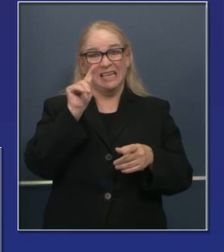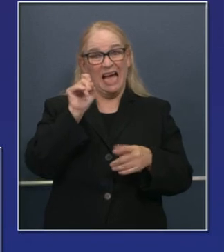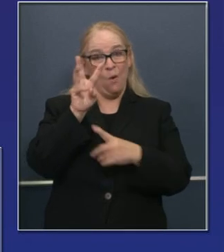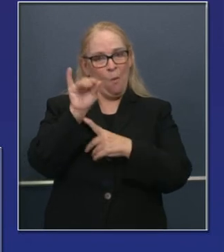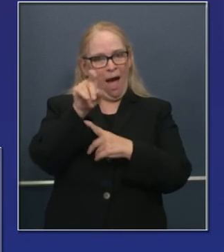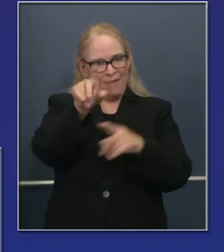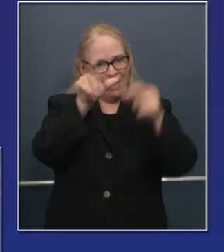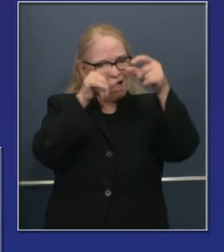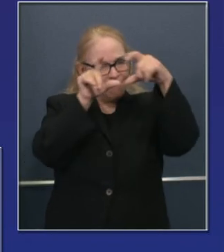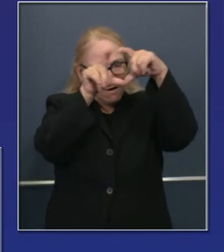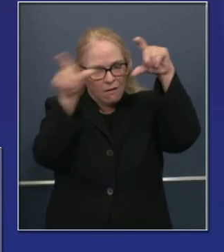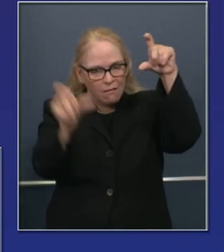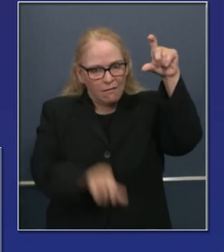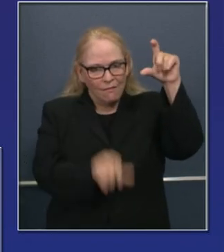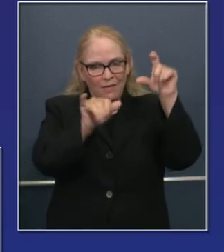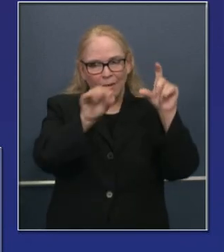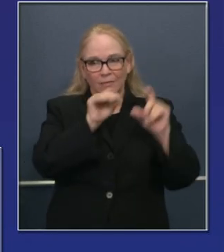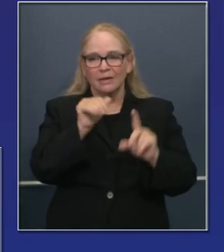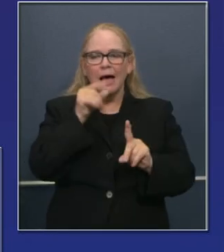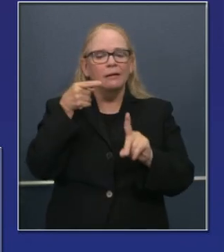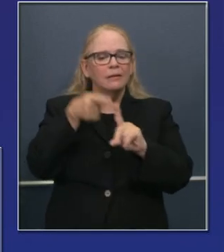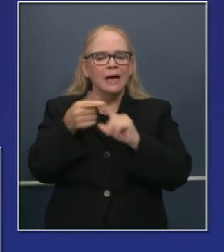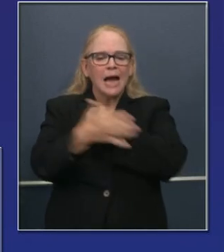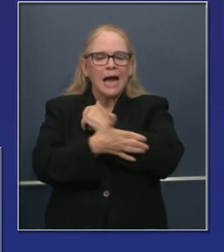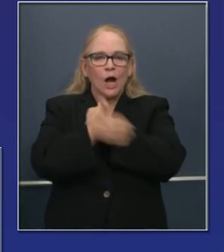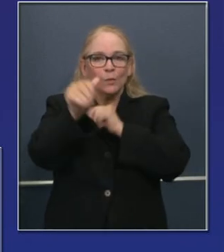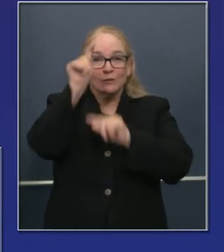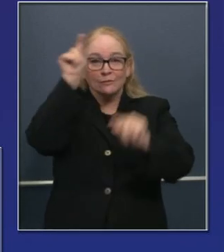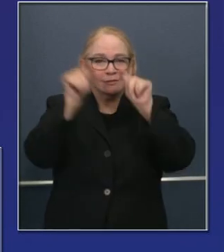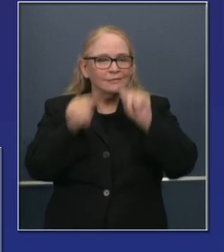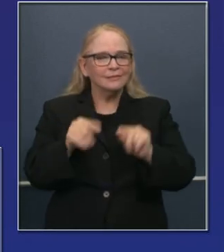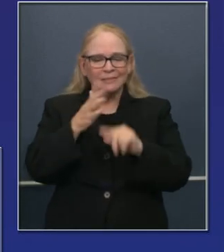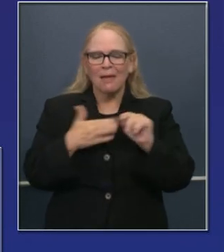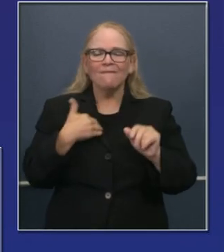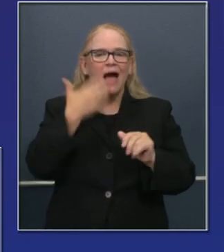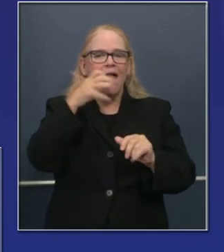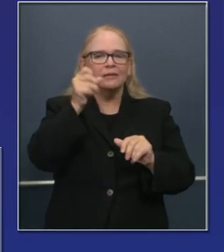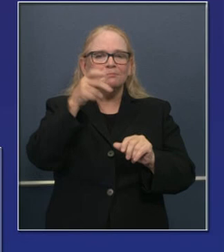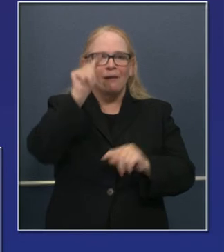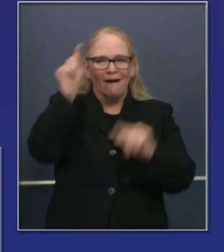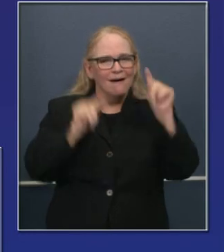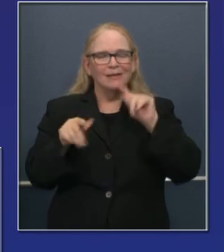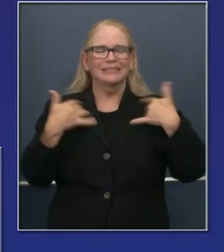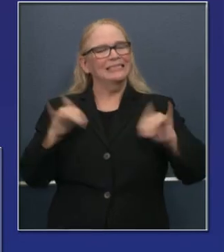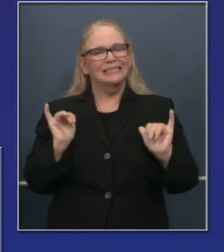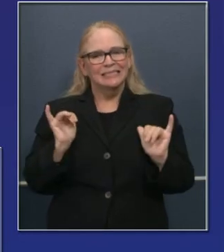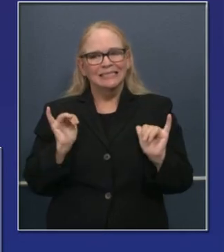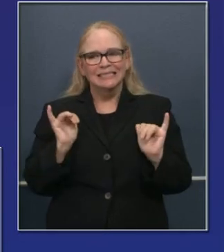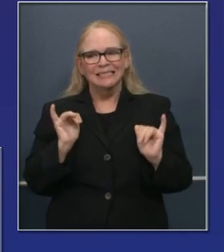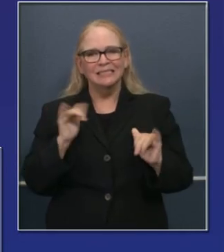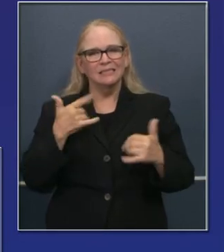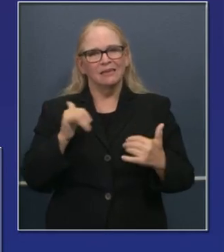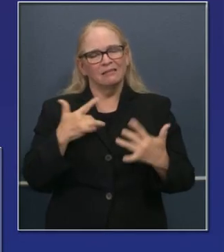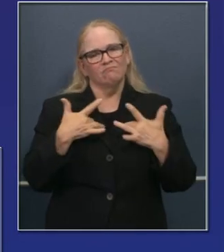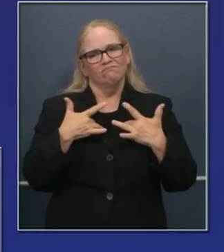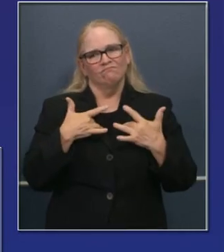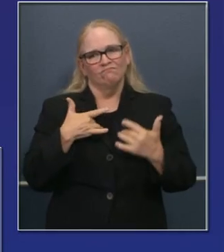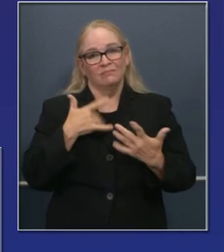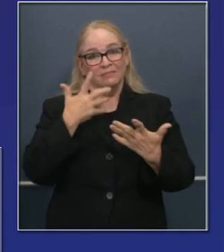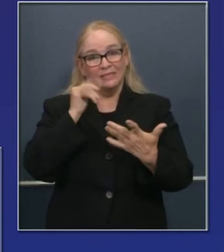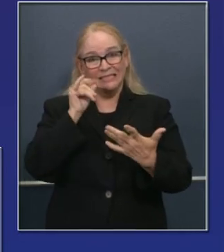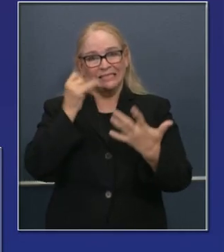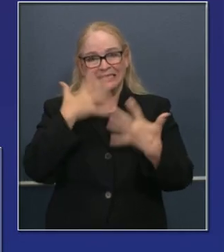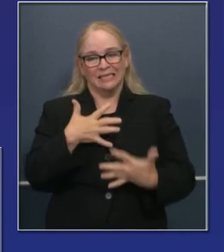son cifras a lo ancho del estado de California. Estas no reflejan realidades distintas, experiencias distintas